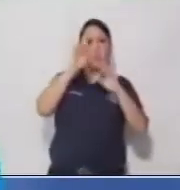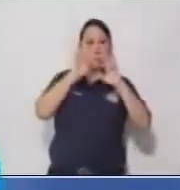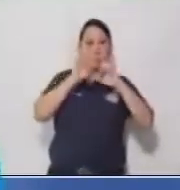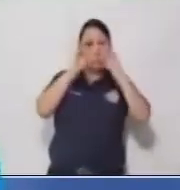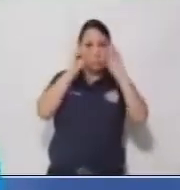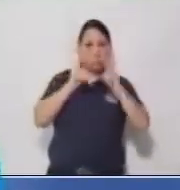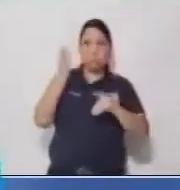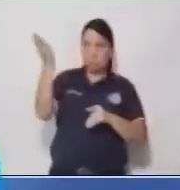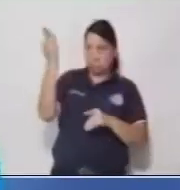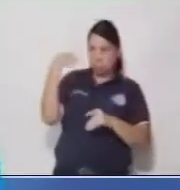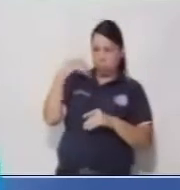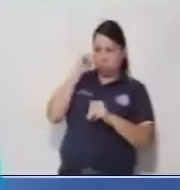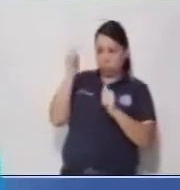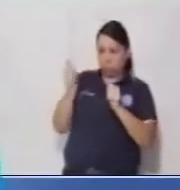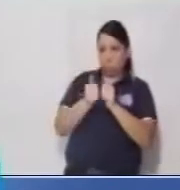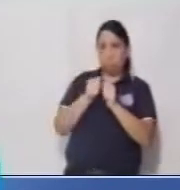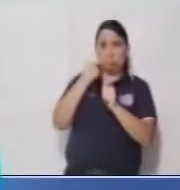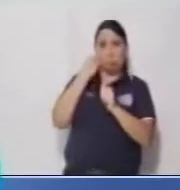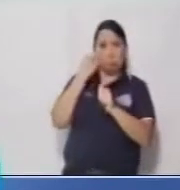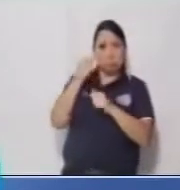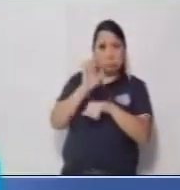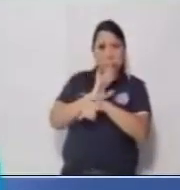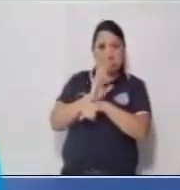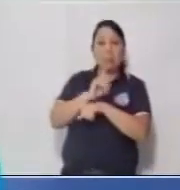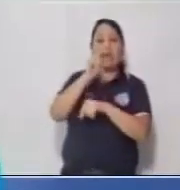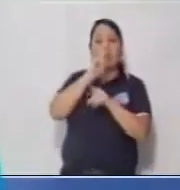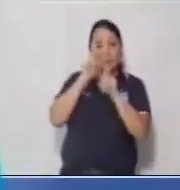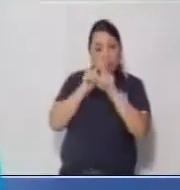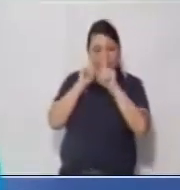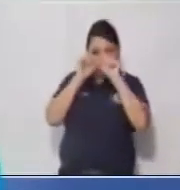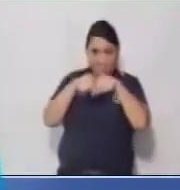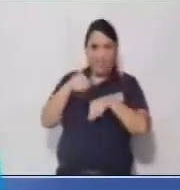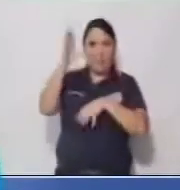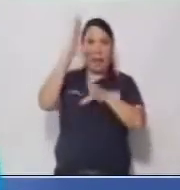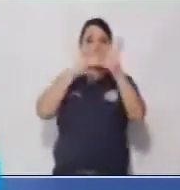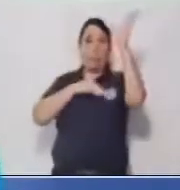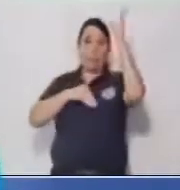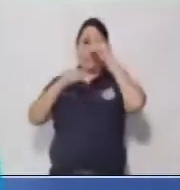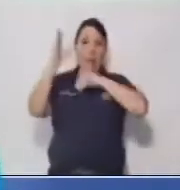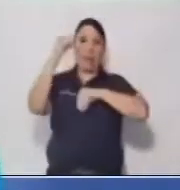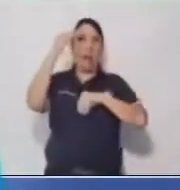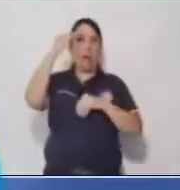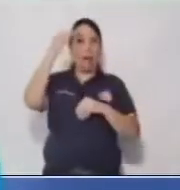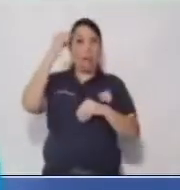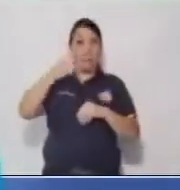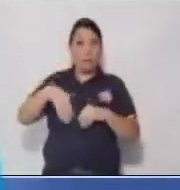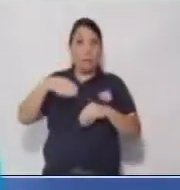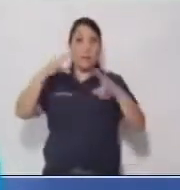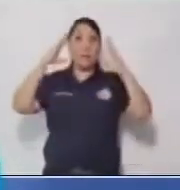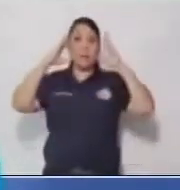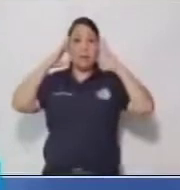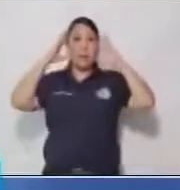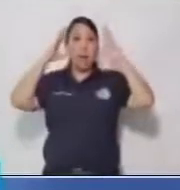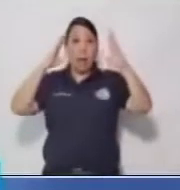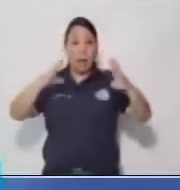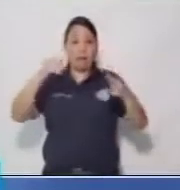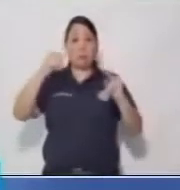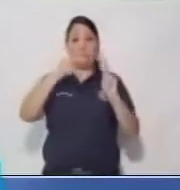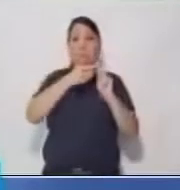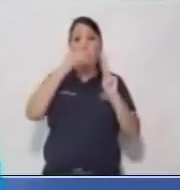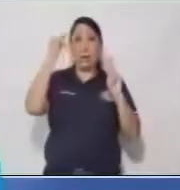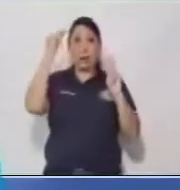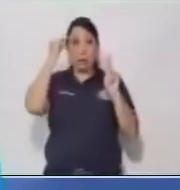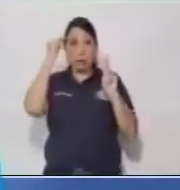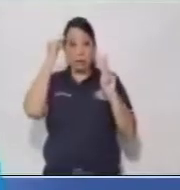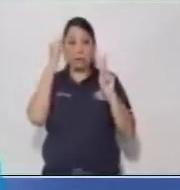este tema les ayudará a ejercitar habilidades y destrezas como la atención, la memoria